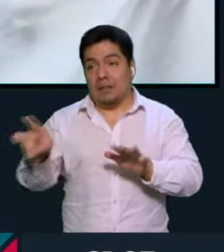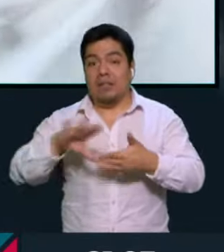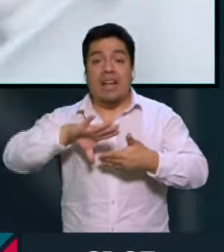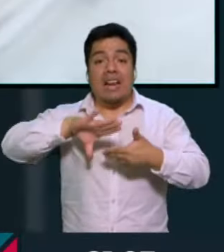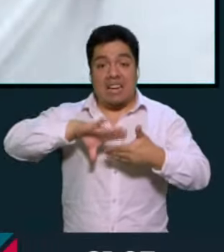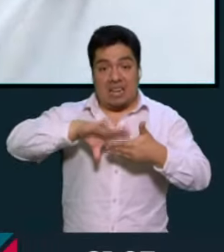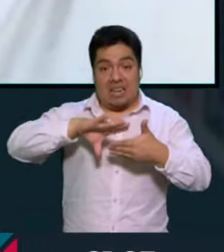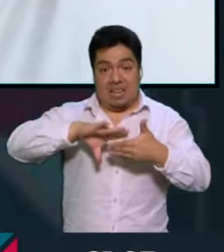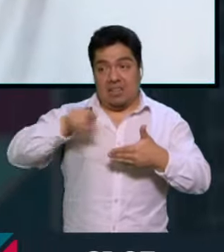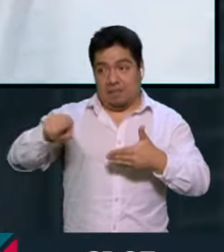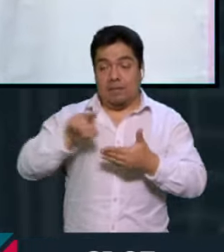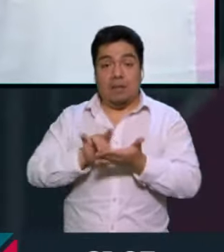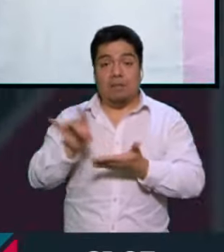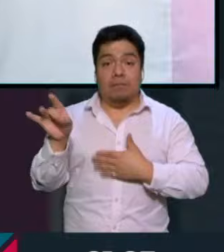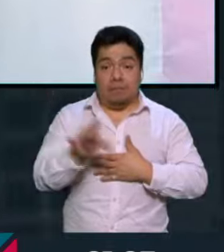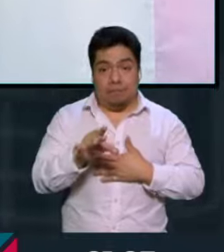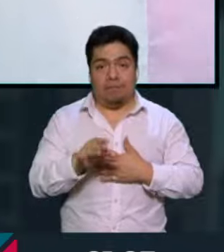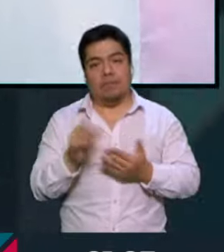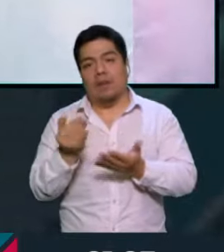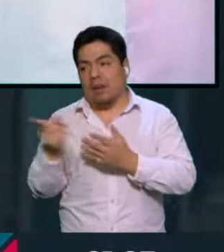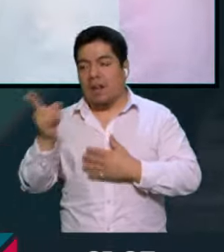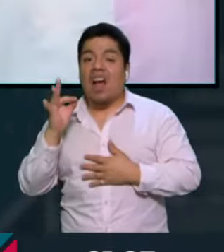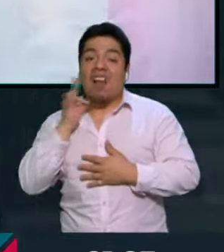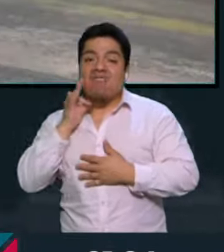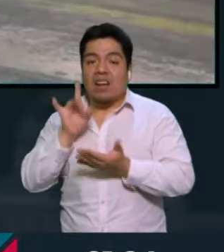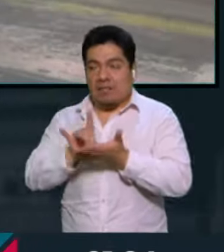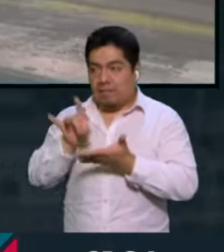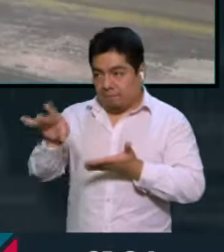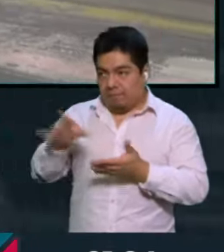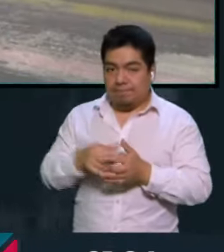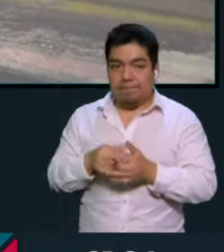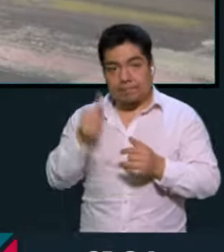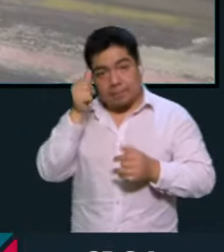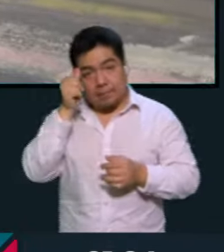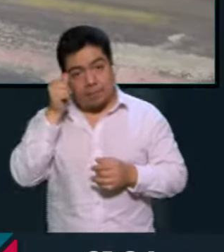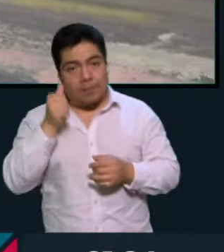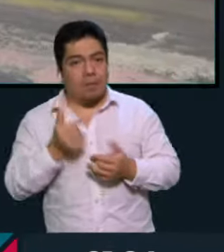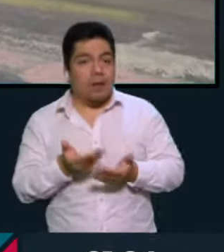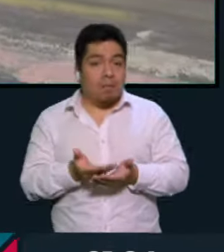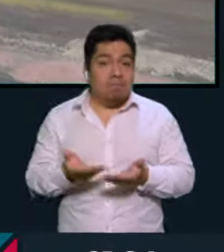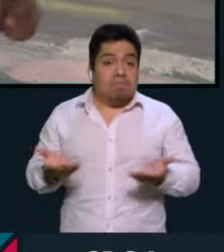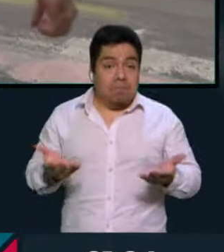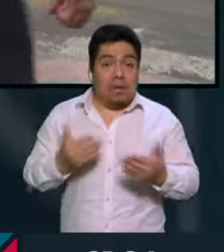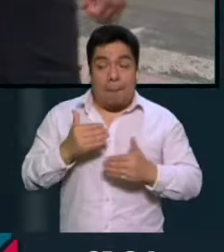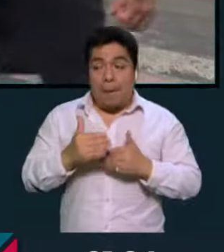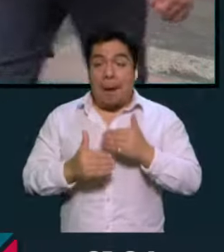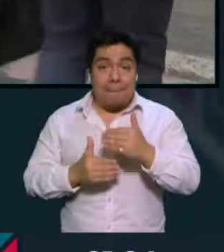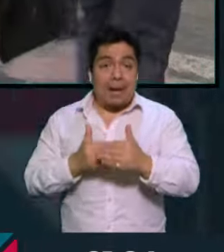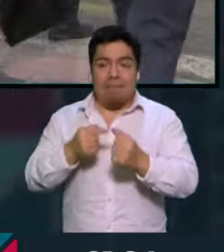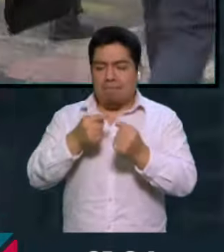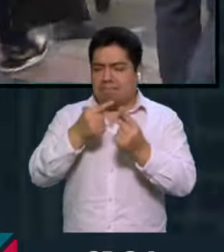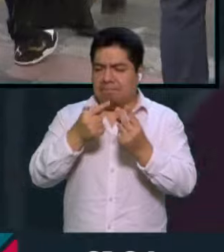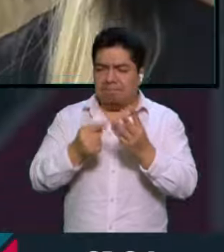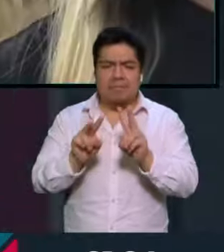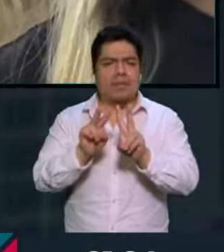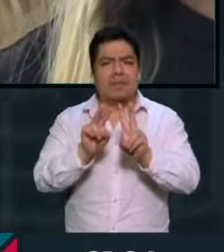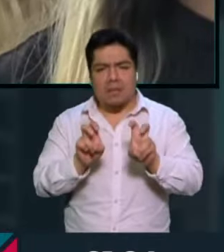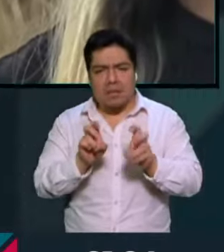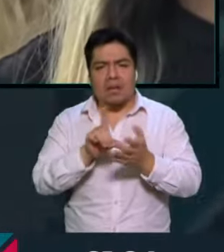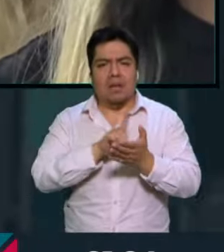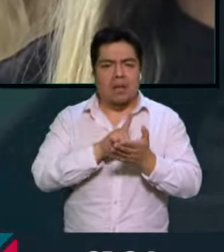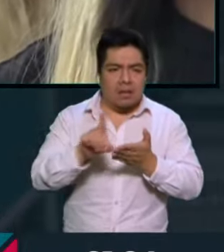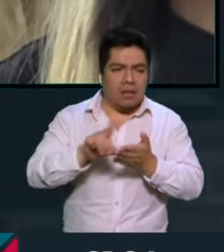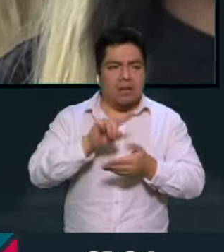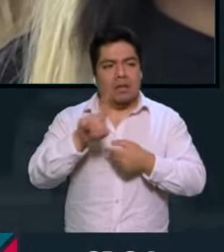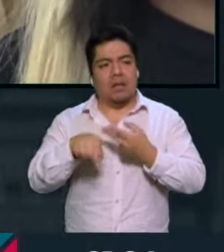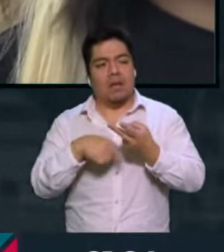Humanos de la Ciudad de México hacia la Fiscalía, en donde también hemos avanzado en muchos temas en materia de derechos, en